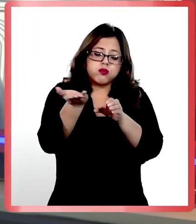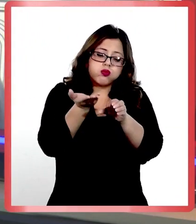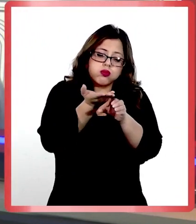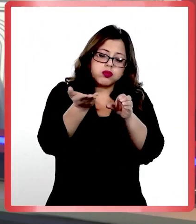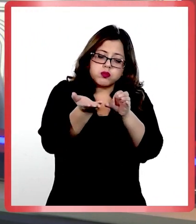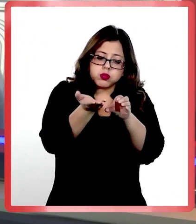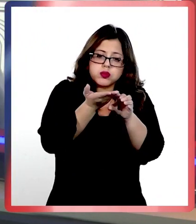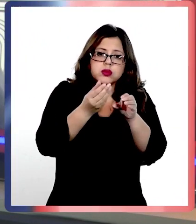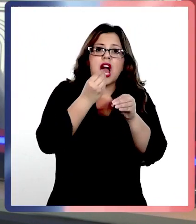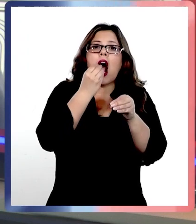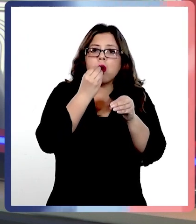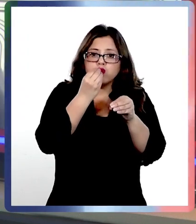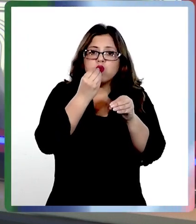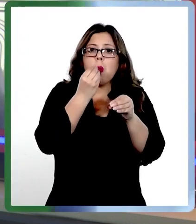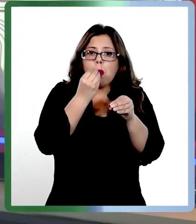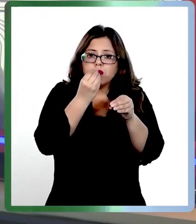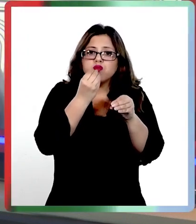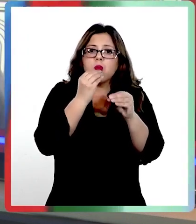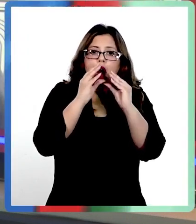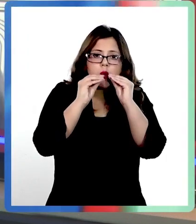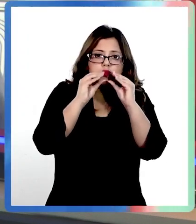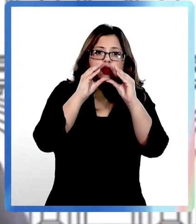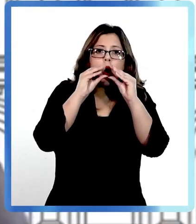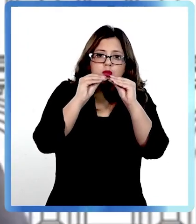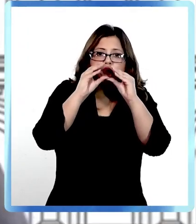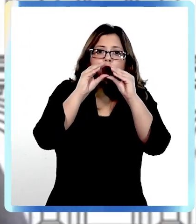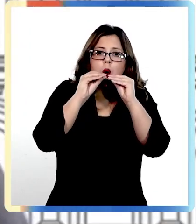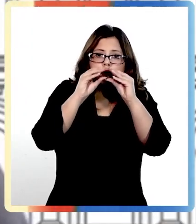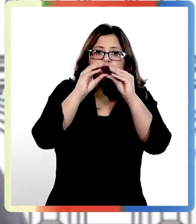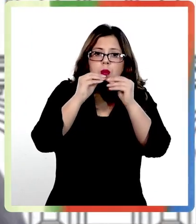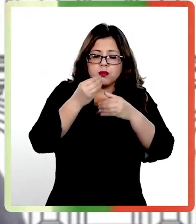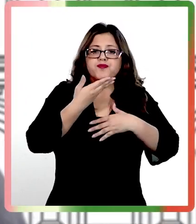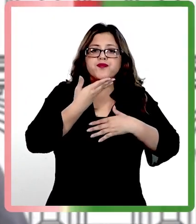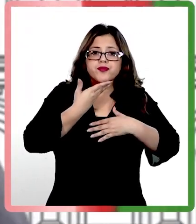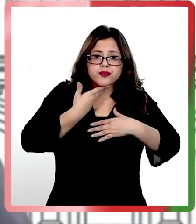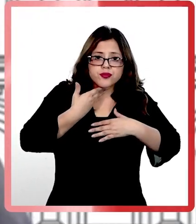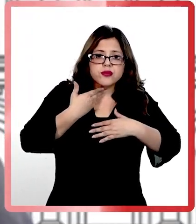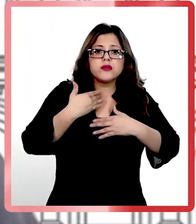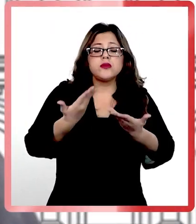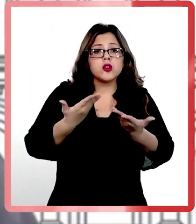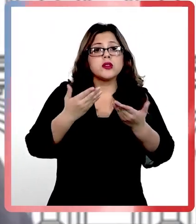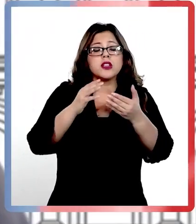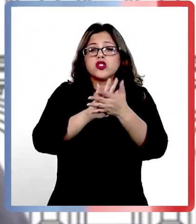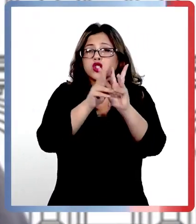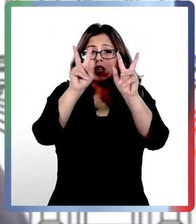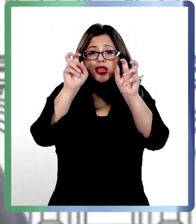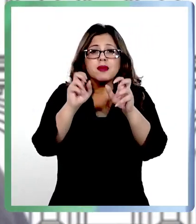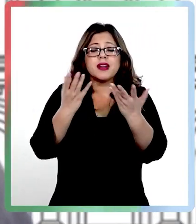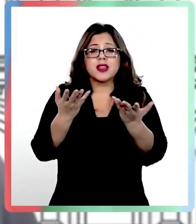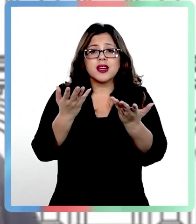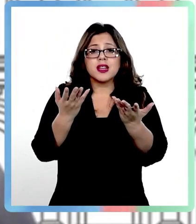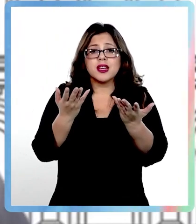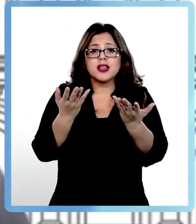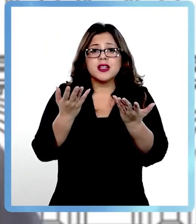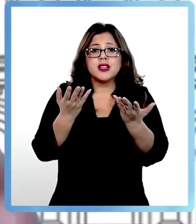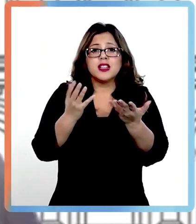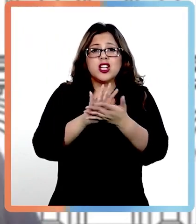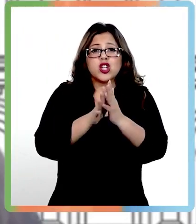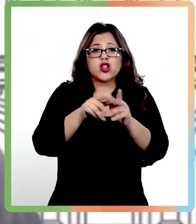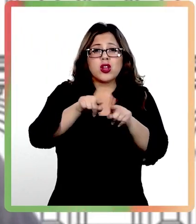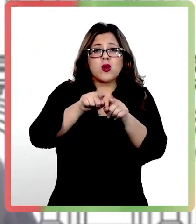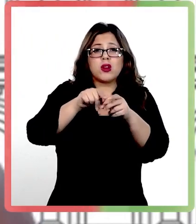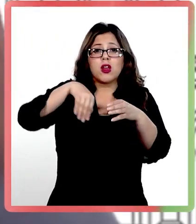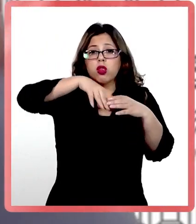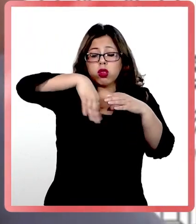pueden picar, pero mastique. El niño tiene que aprender a masticar, tiene que aprender a deglutir, por lo tanto, todo esto de, hay una tendencia que todo